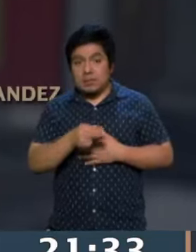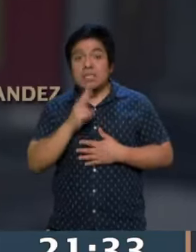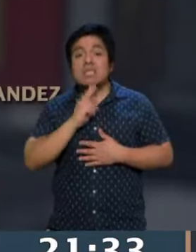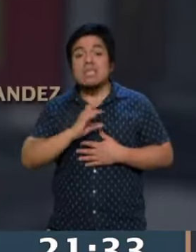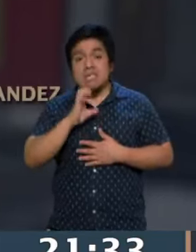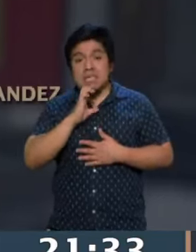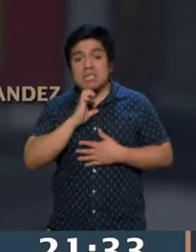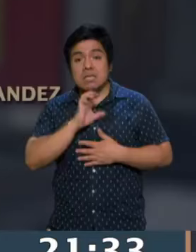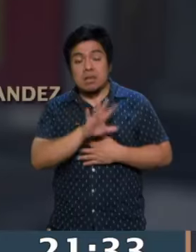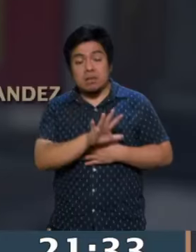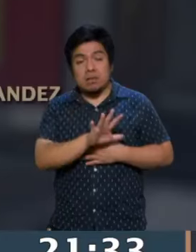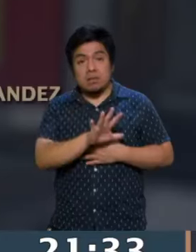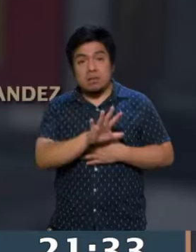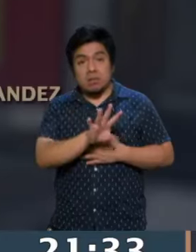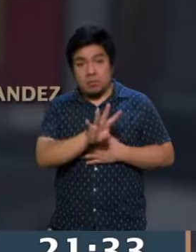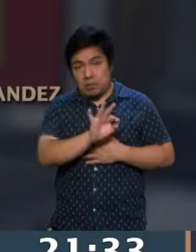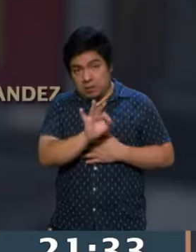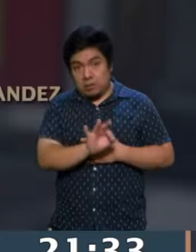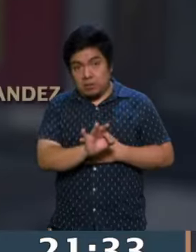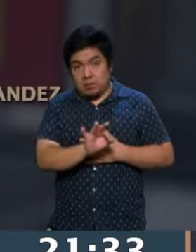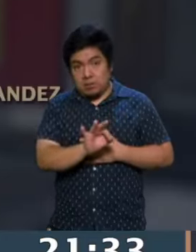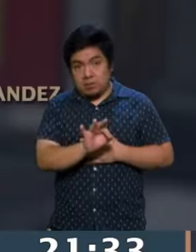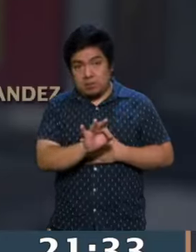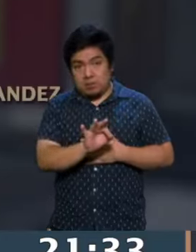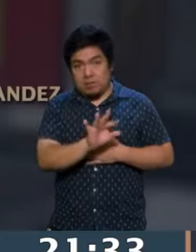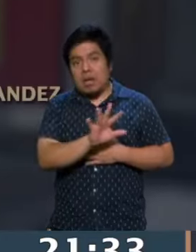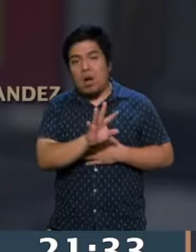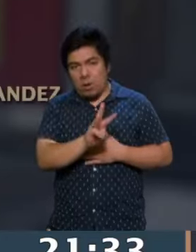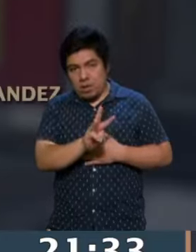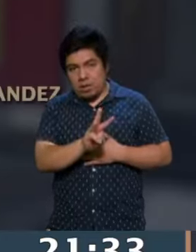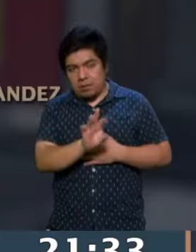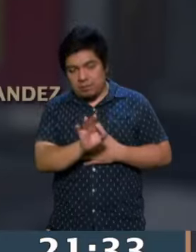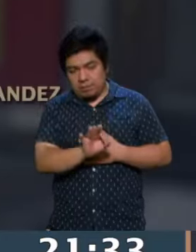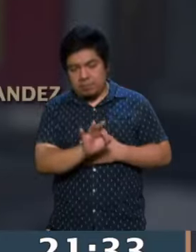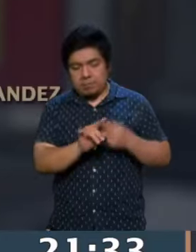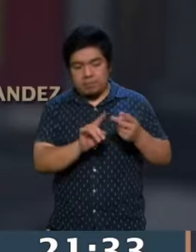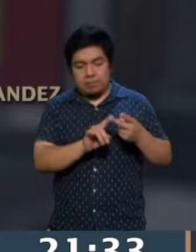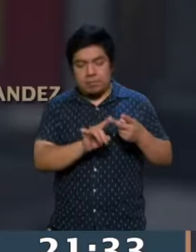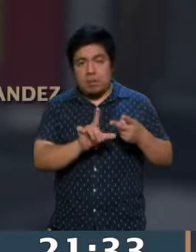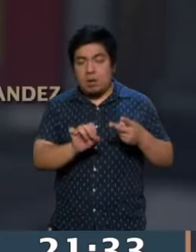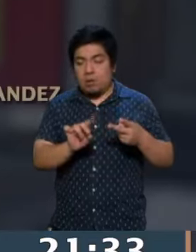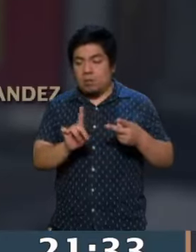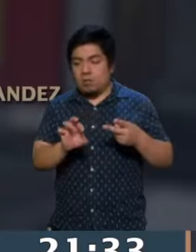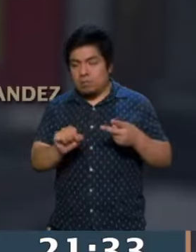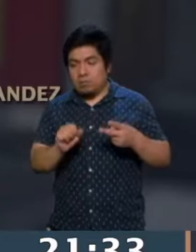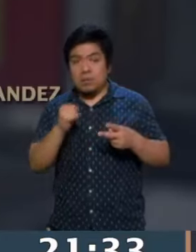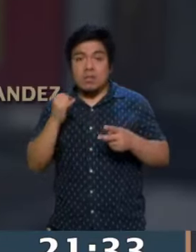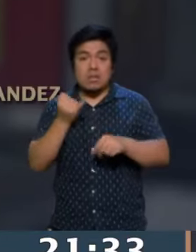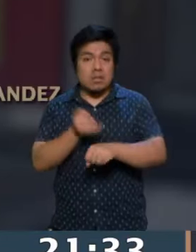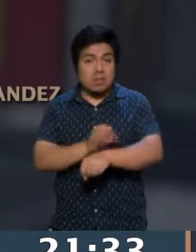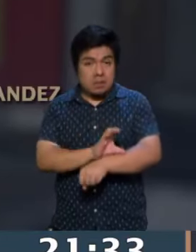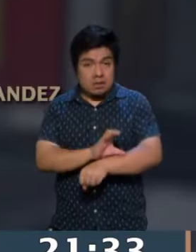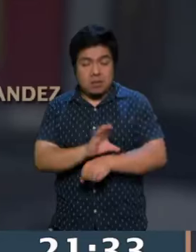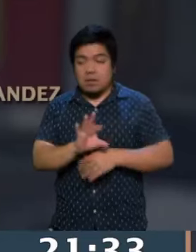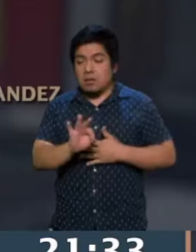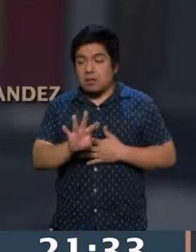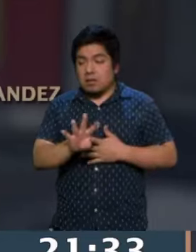Tiano Carranza con un 54%. Con un 53% y Lourdes Paz en Iztacalco con un